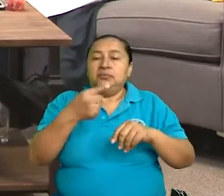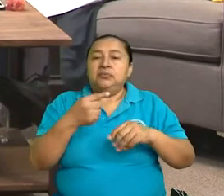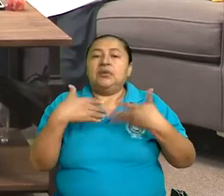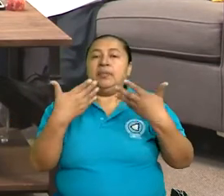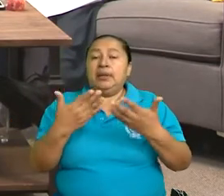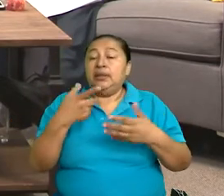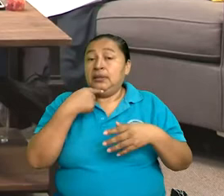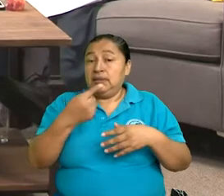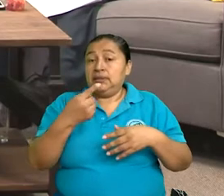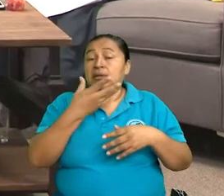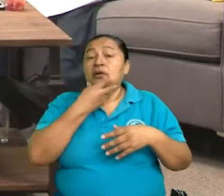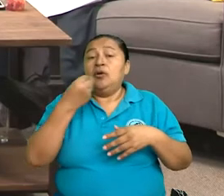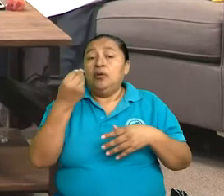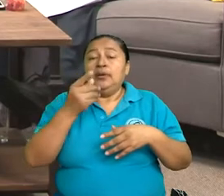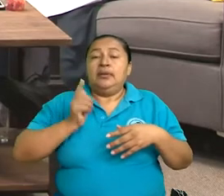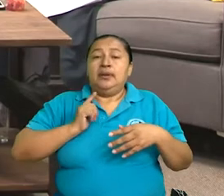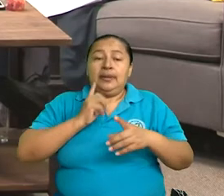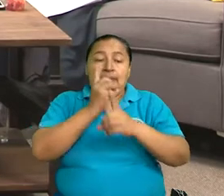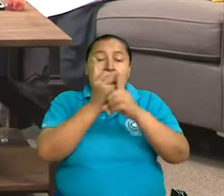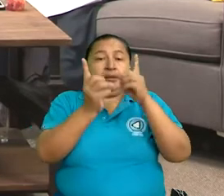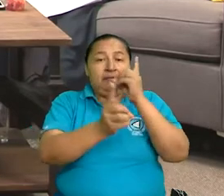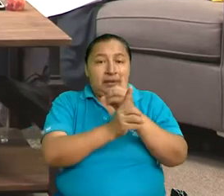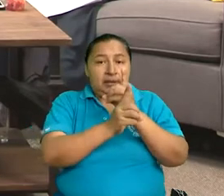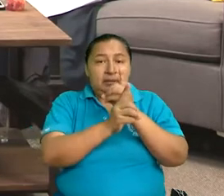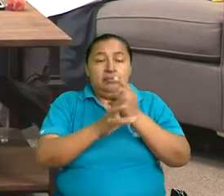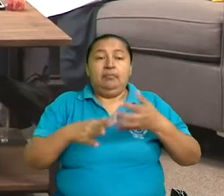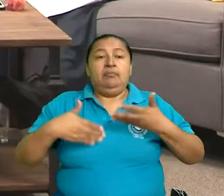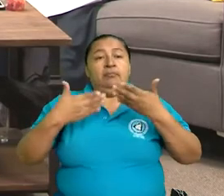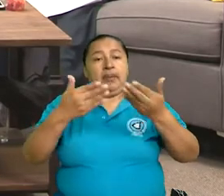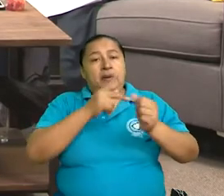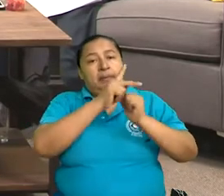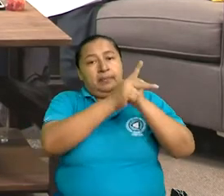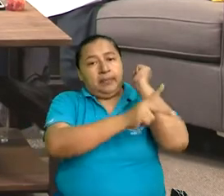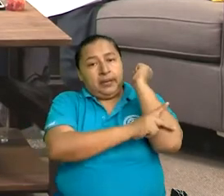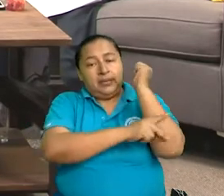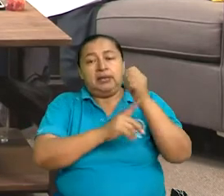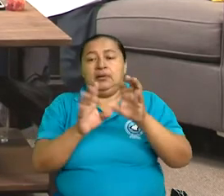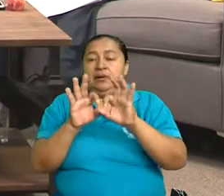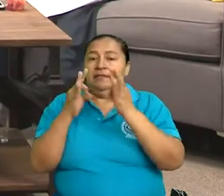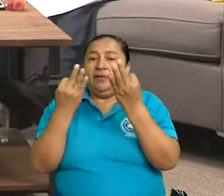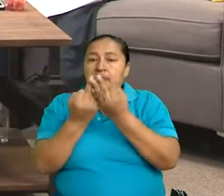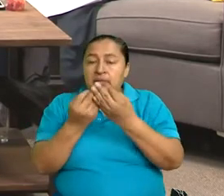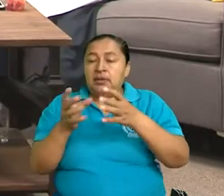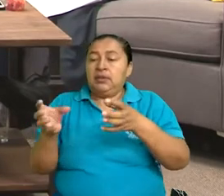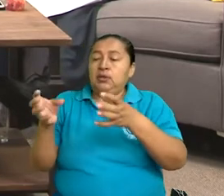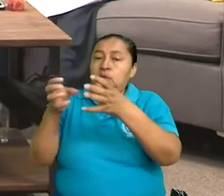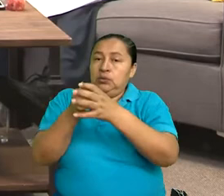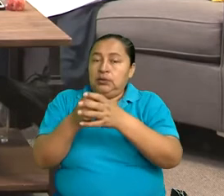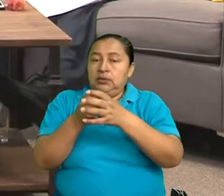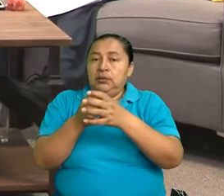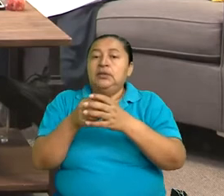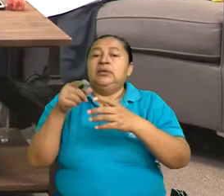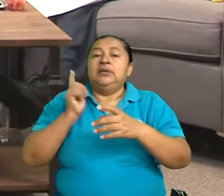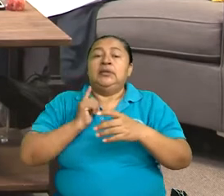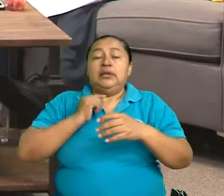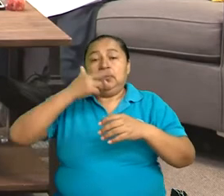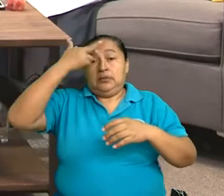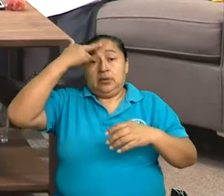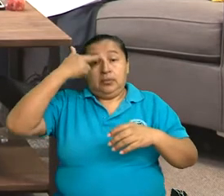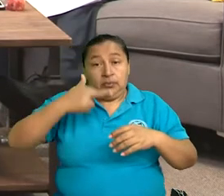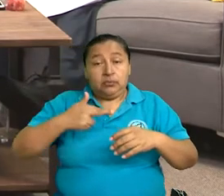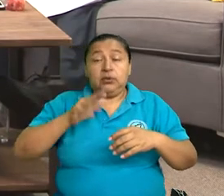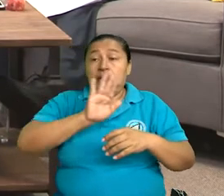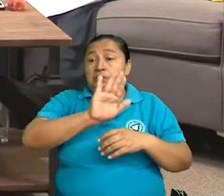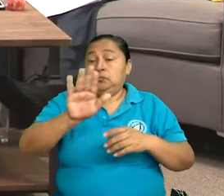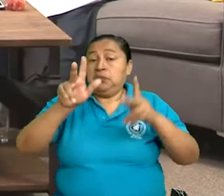también que los jóvenes tienen deberes para con el Estado, con la familia, con la comunidad, tienen responsabilidades